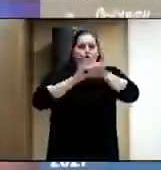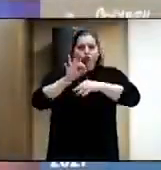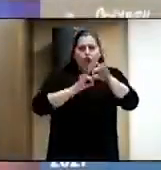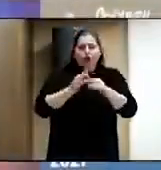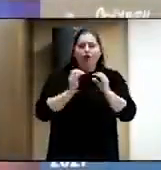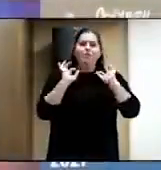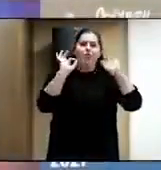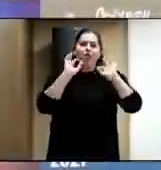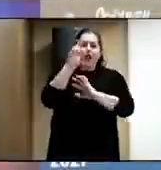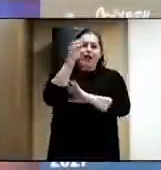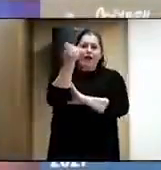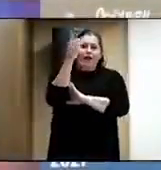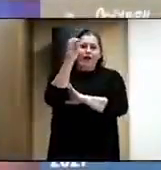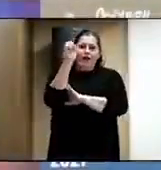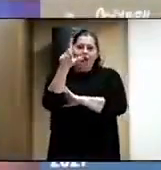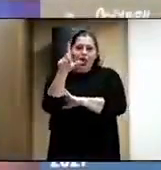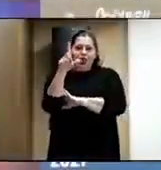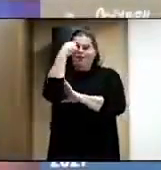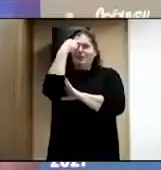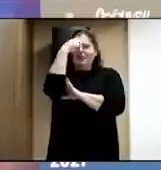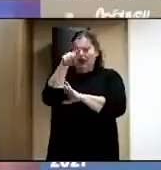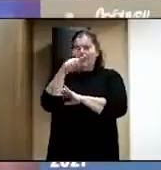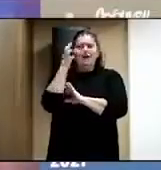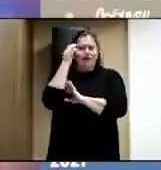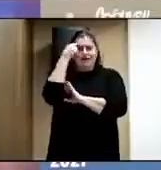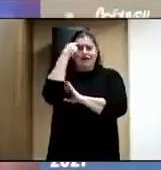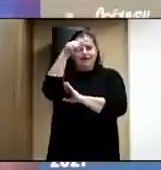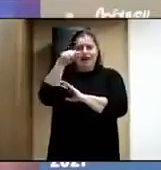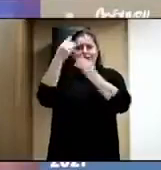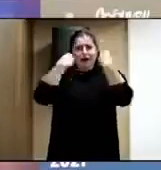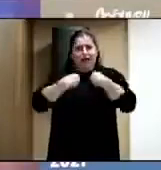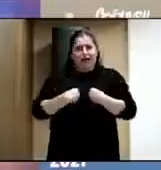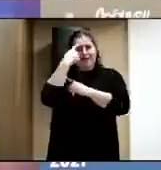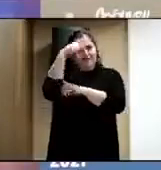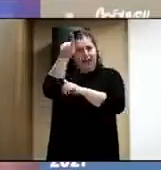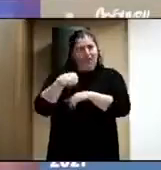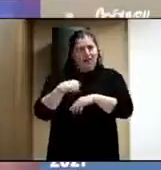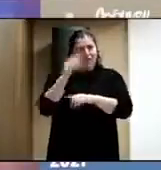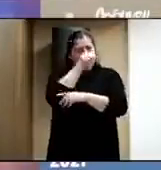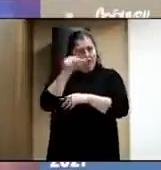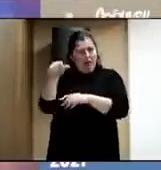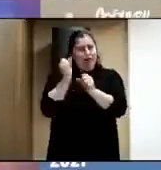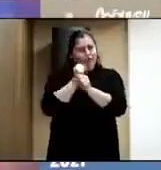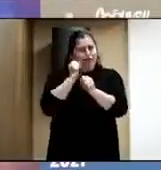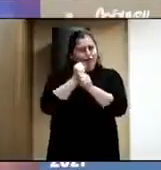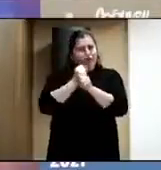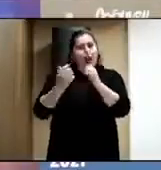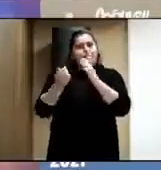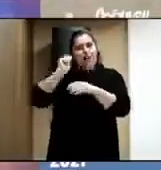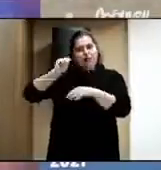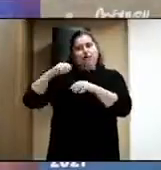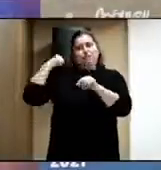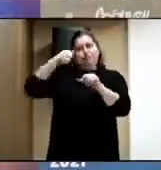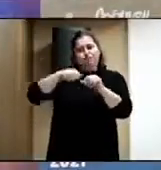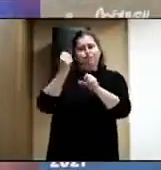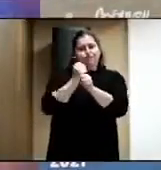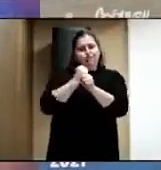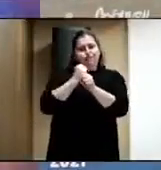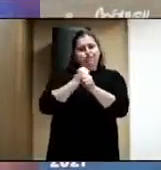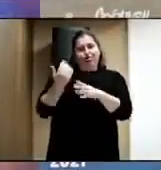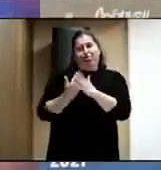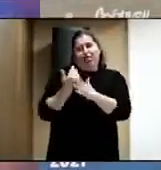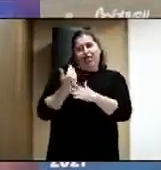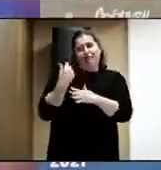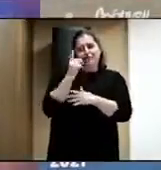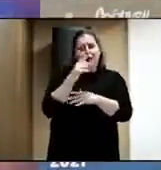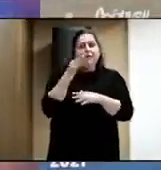en especial a Raquel, que en fin, solo sabe ella todo el trabajo que lleva haciendo en esta semana y en estos meses y en estos días concretos. Y, por supuesto, a